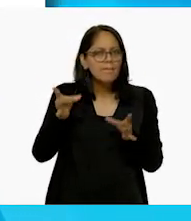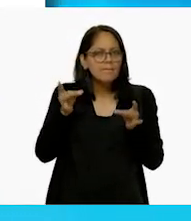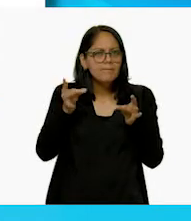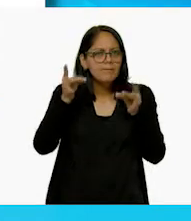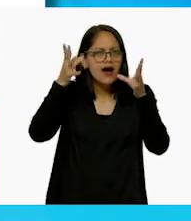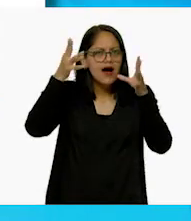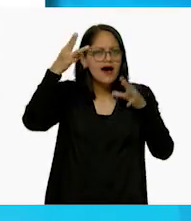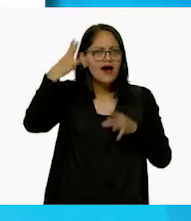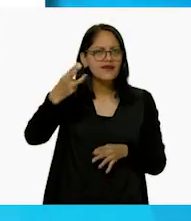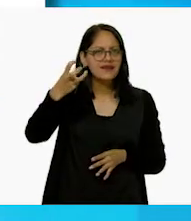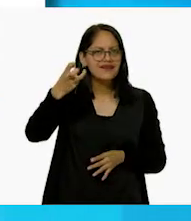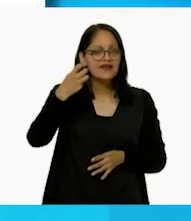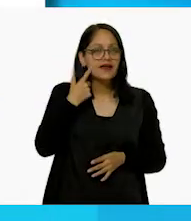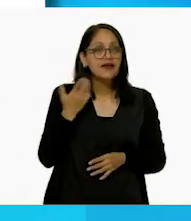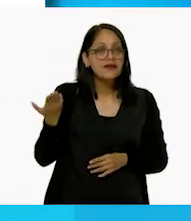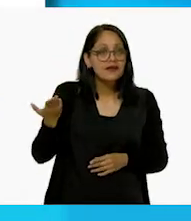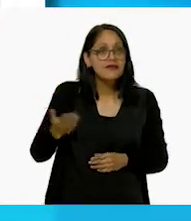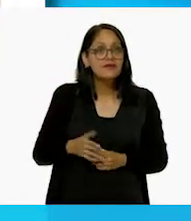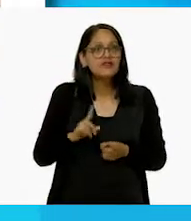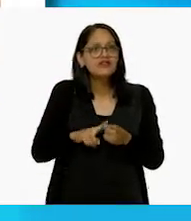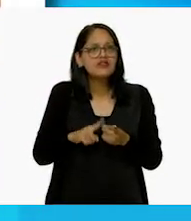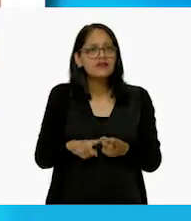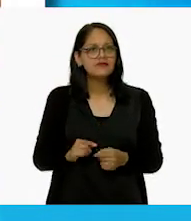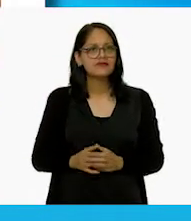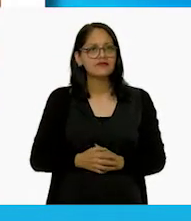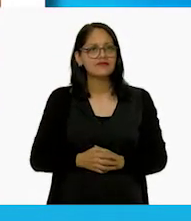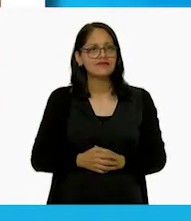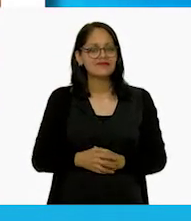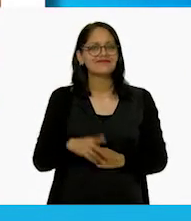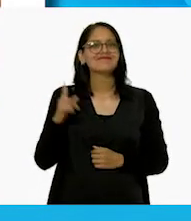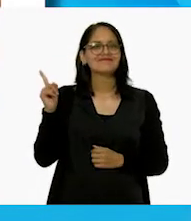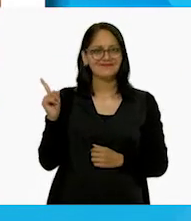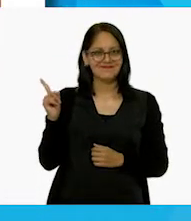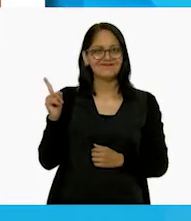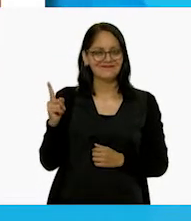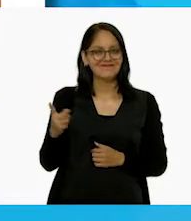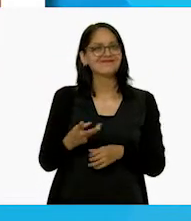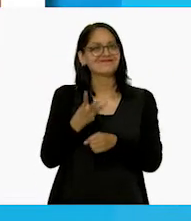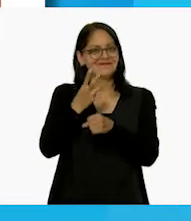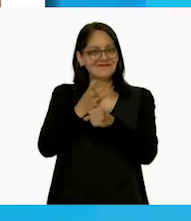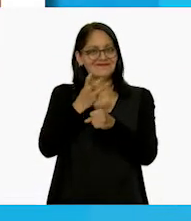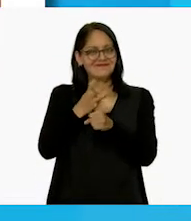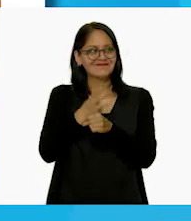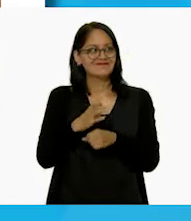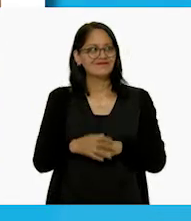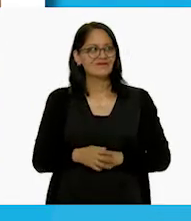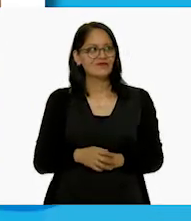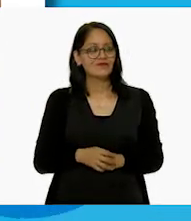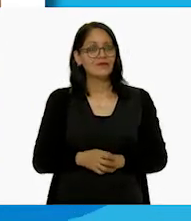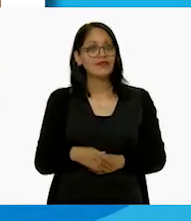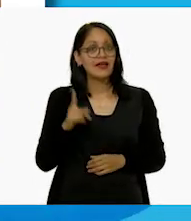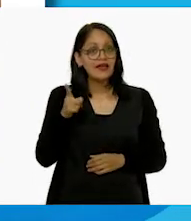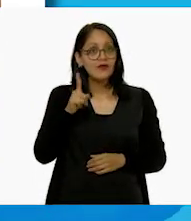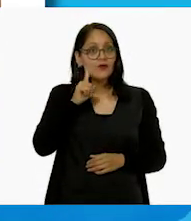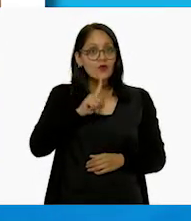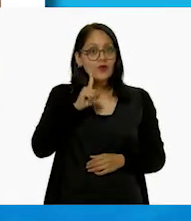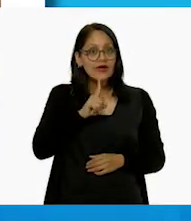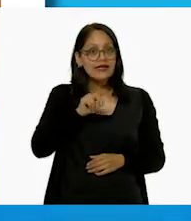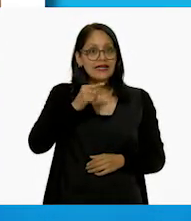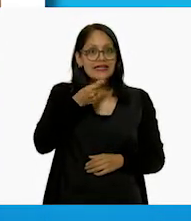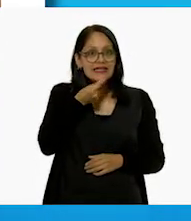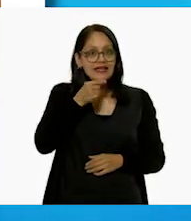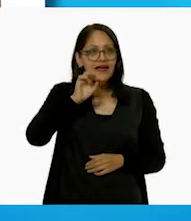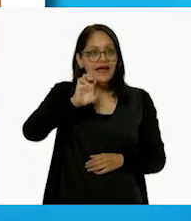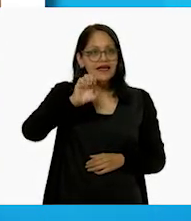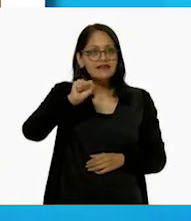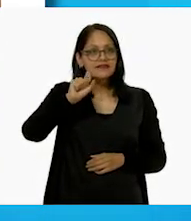tercero! Y a ver, vamos a ver, ¿dónde está el tercero? El tercero. ¡Excelente! ¡Ester, muy bien!